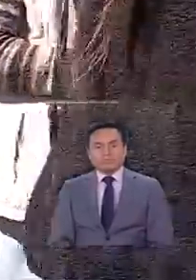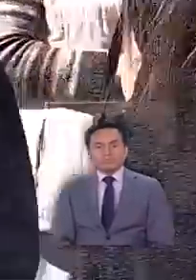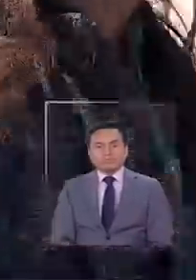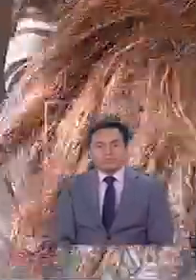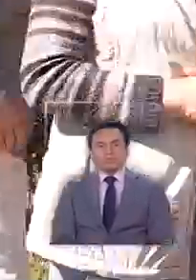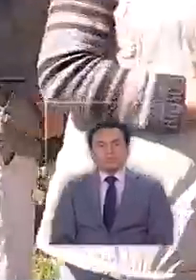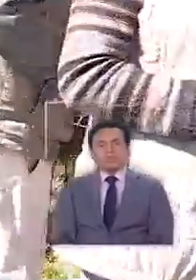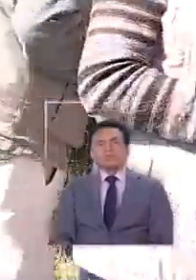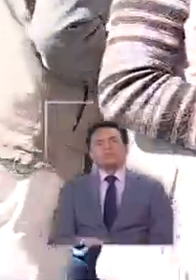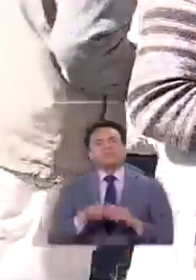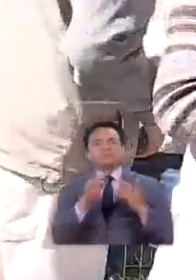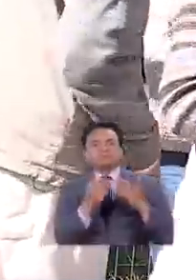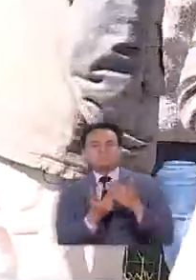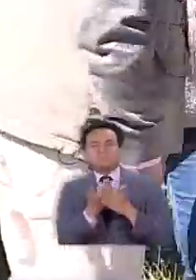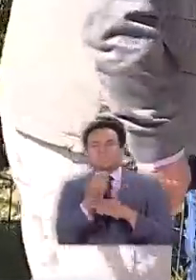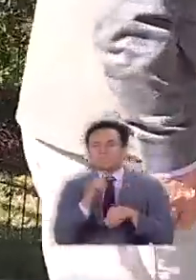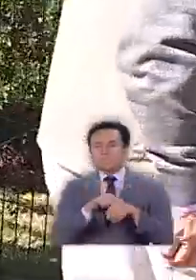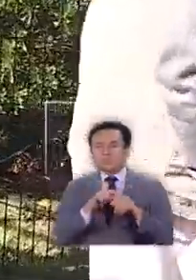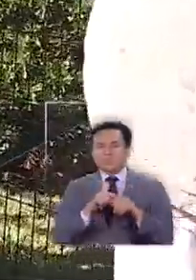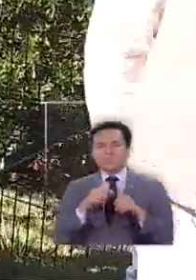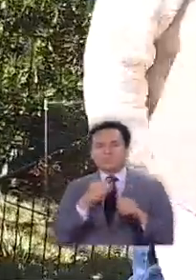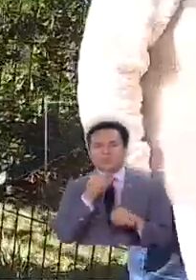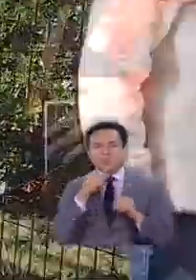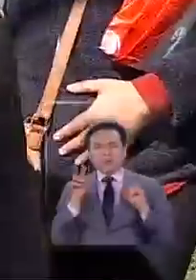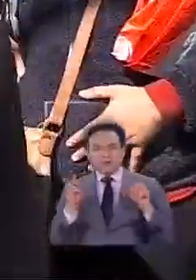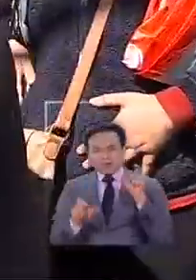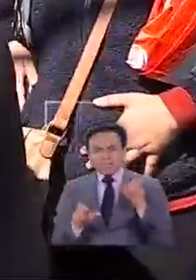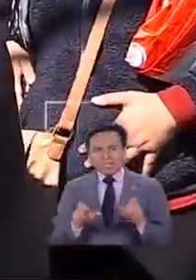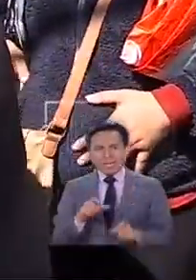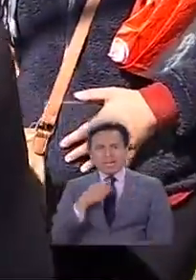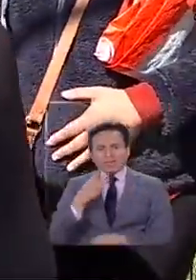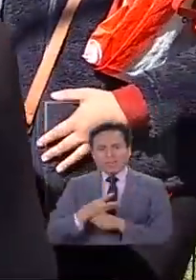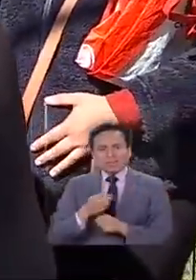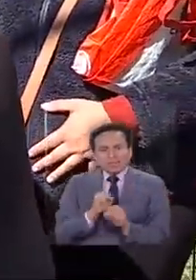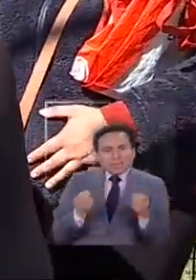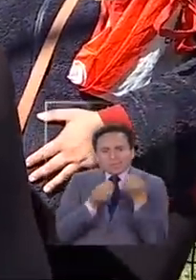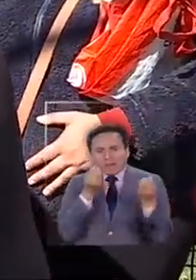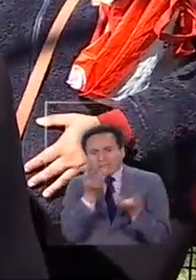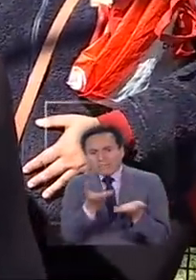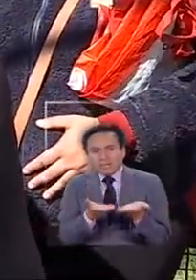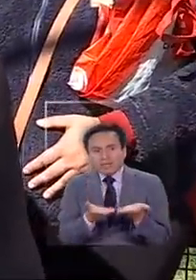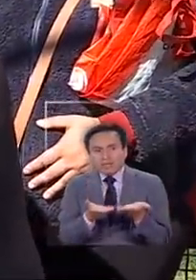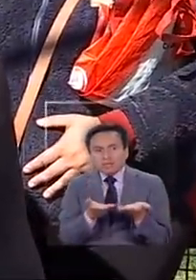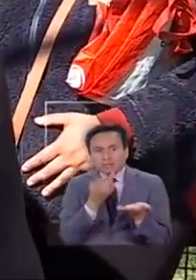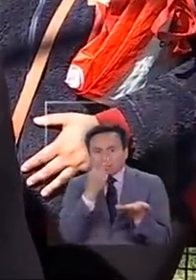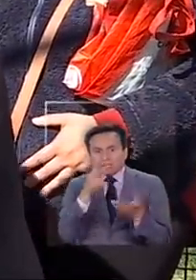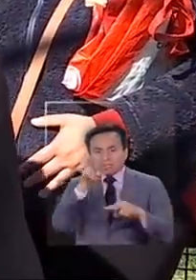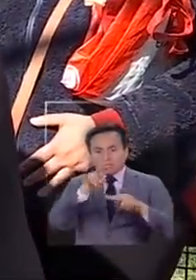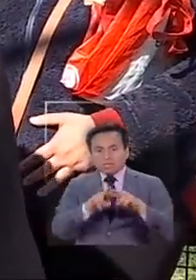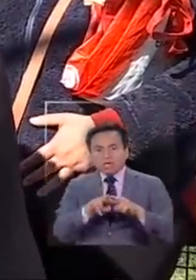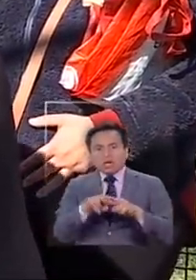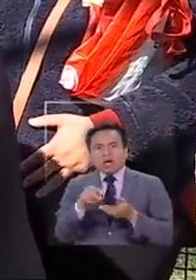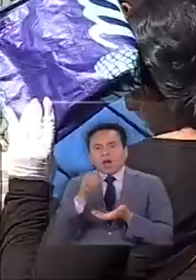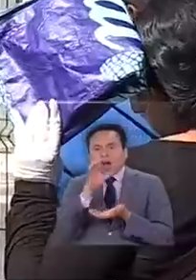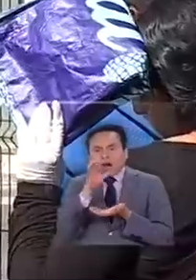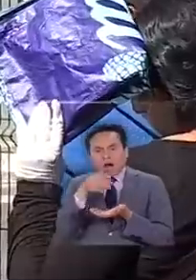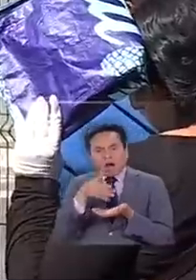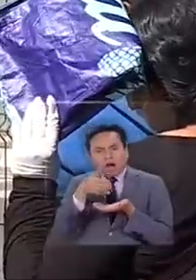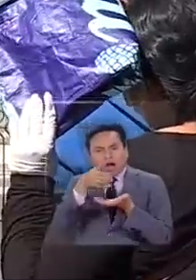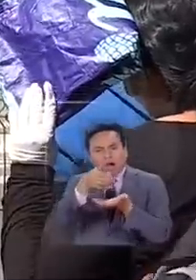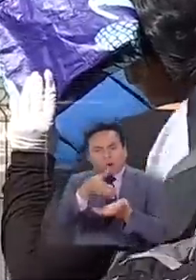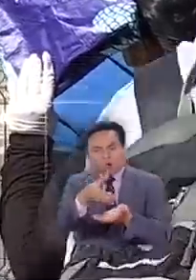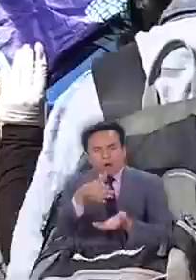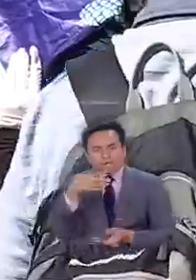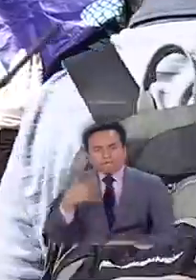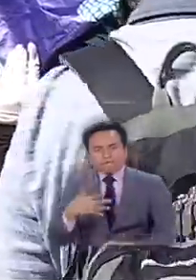Media mañana en San Pedro de la Paz y un adulto mayor no puede más. Nadie sabe de dónde, pero aparece una silla y una taza con agua. Ya